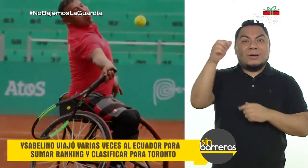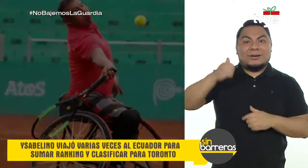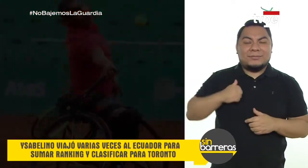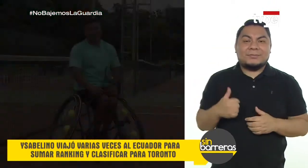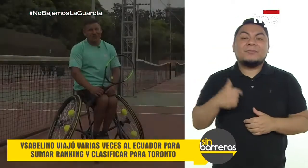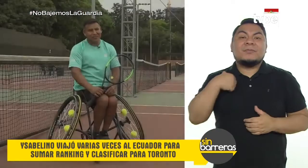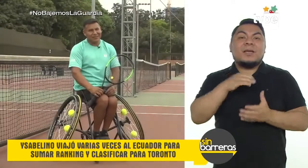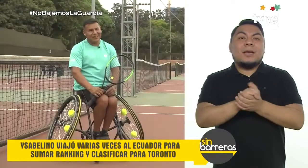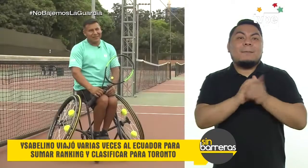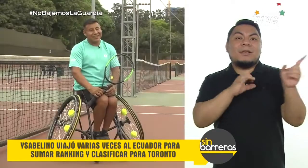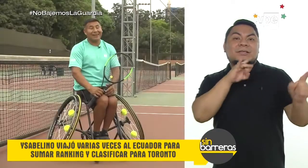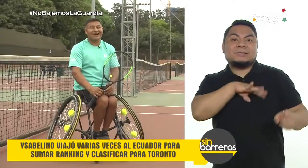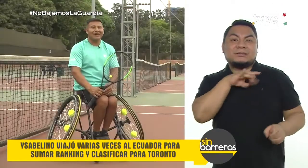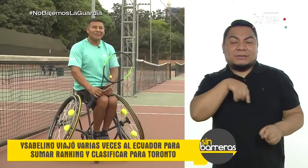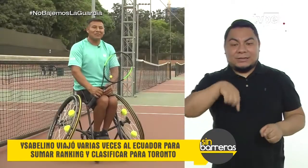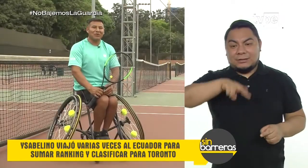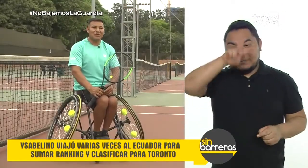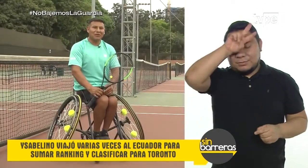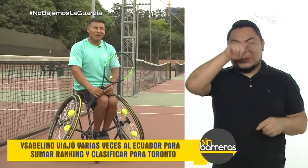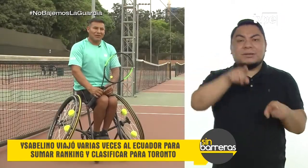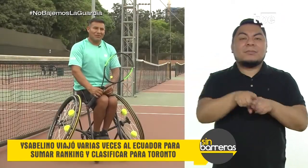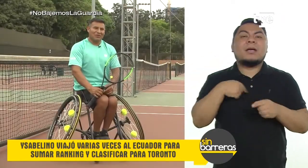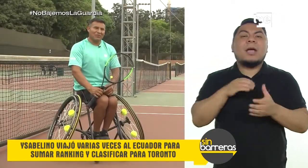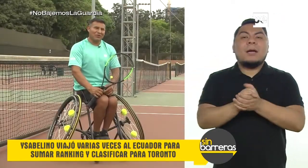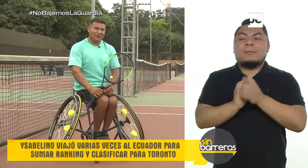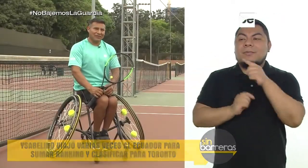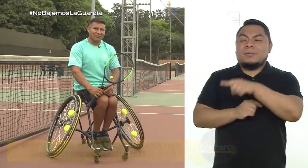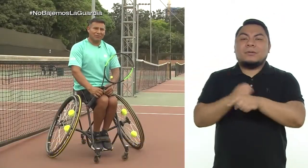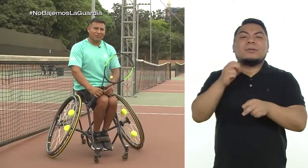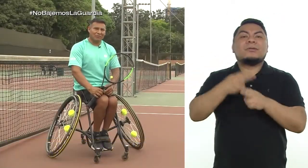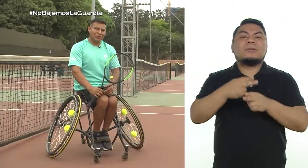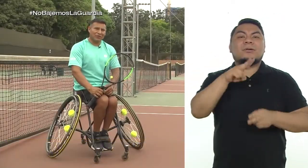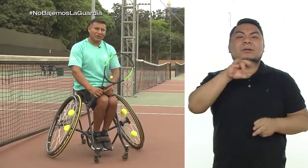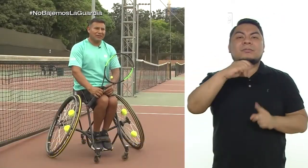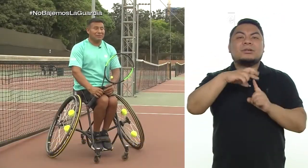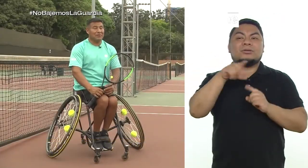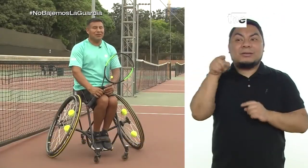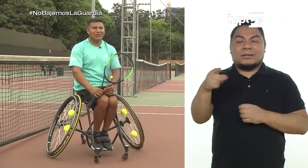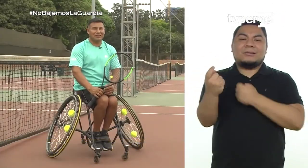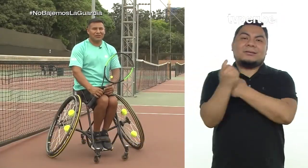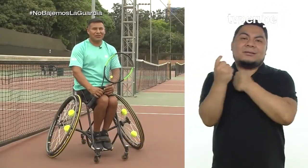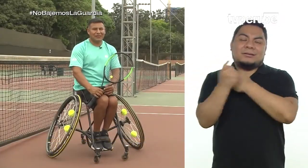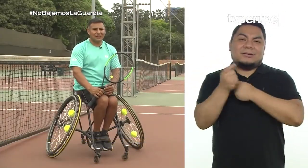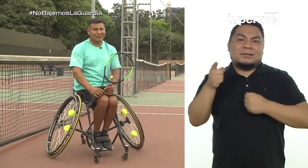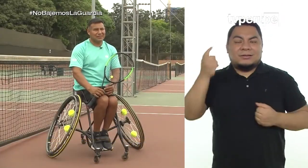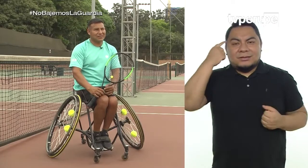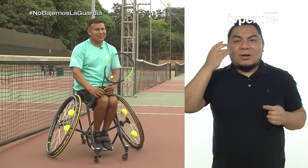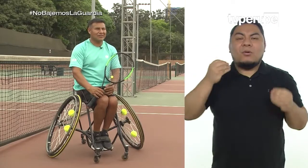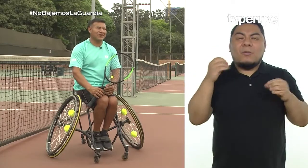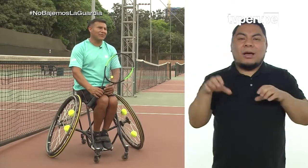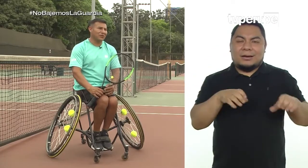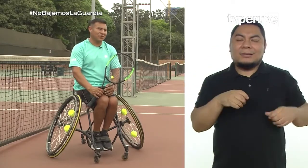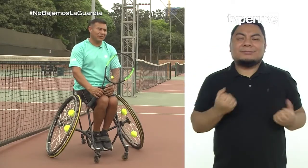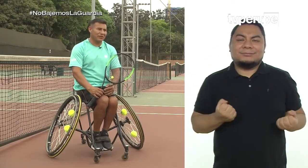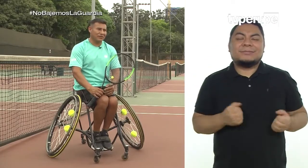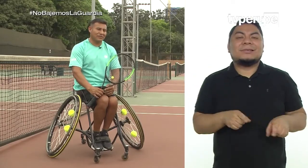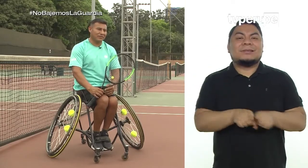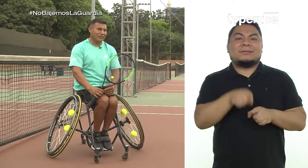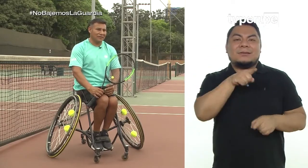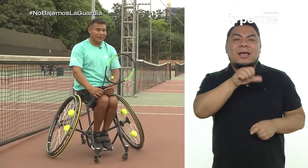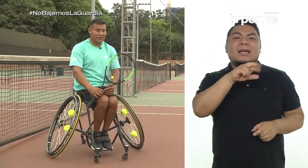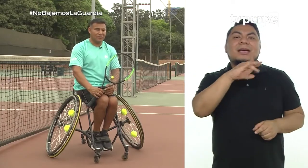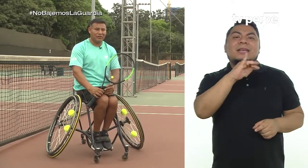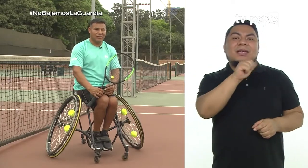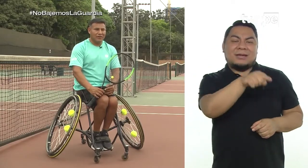Tengo amigos en Chile, acá en Perú, un amigo que se llama Víctor Gil. Él me enseñó a hacer las sillas y el amigo de